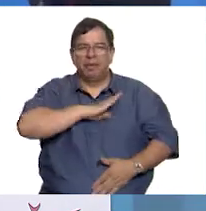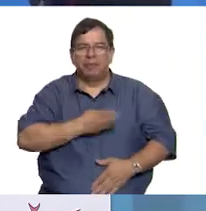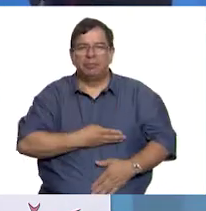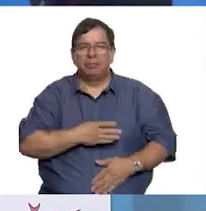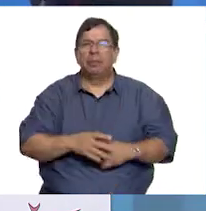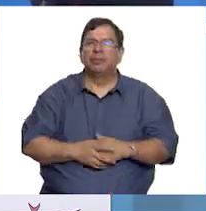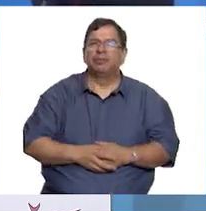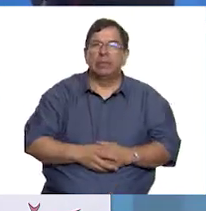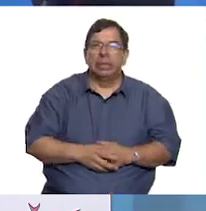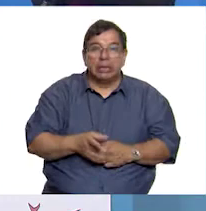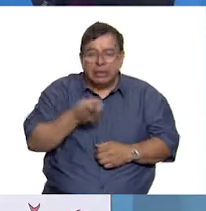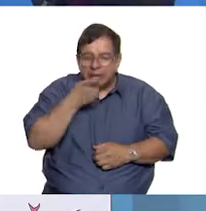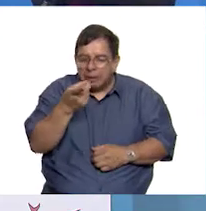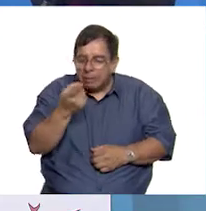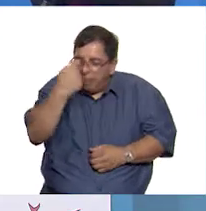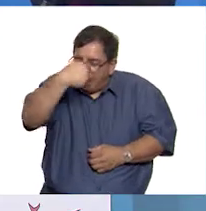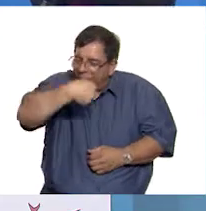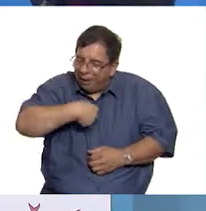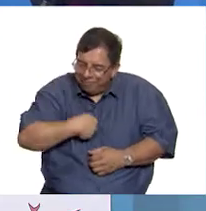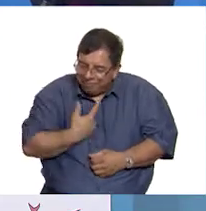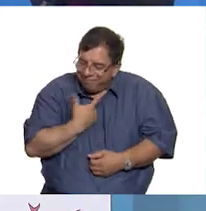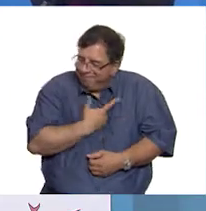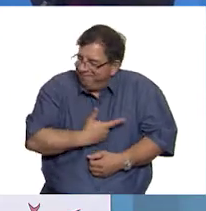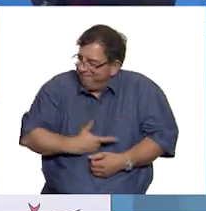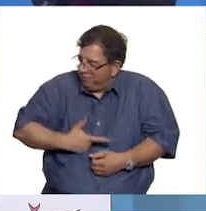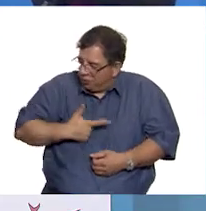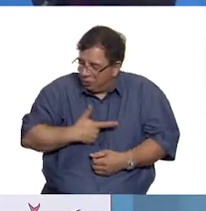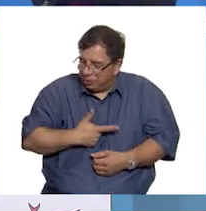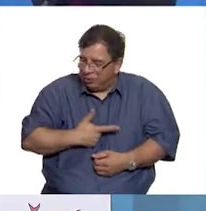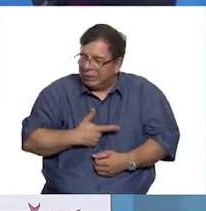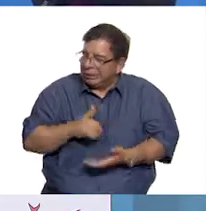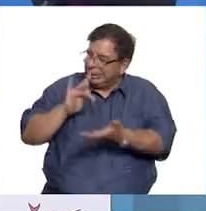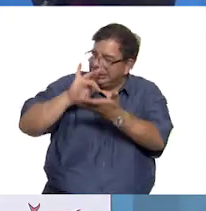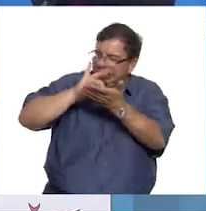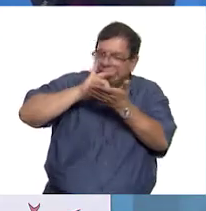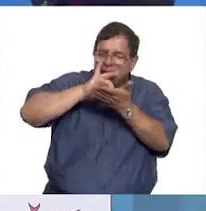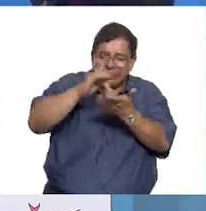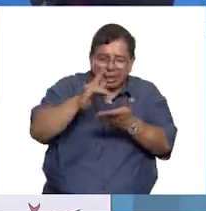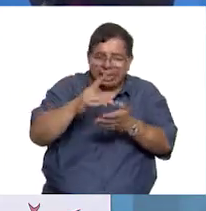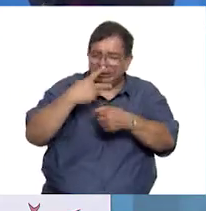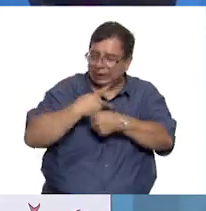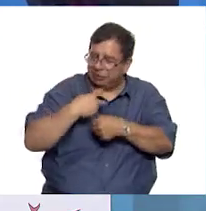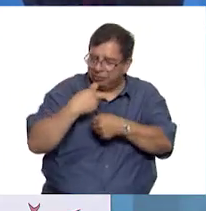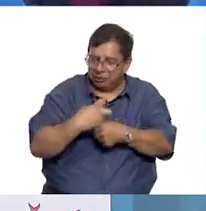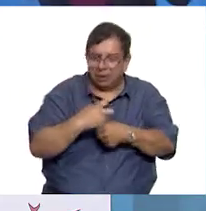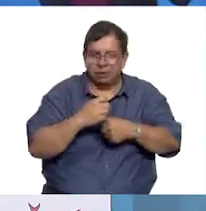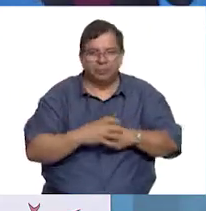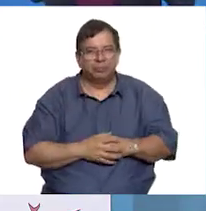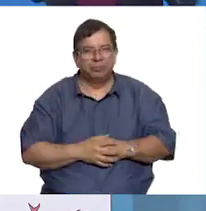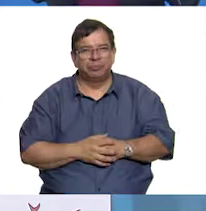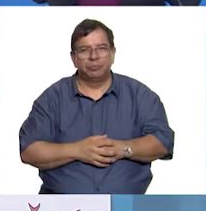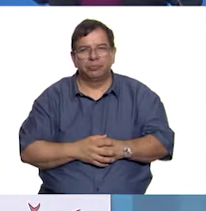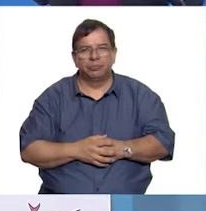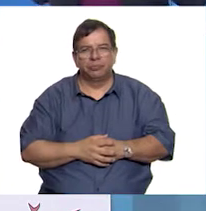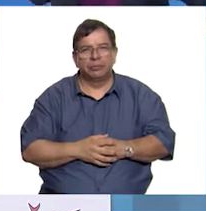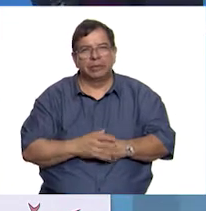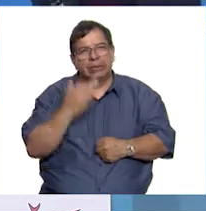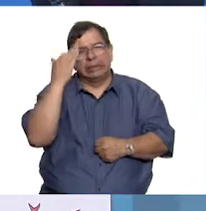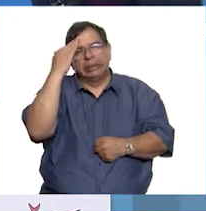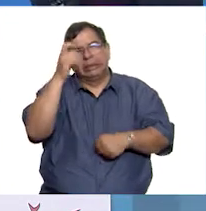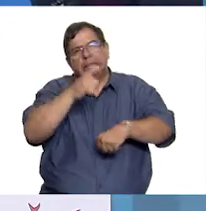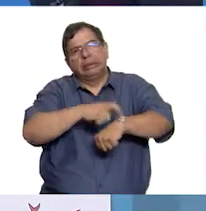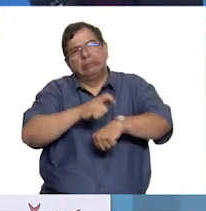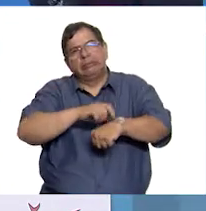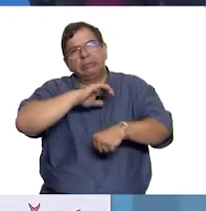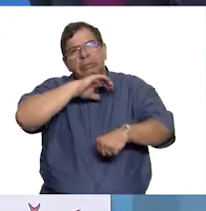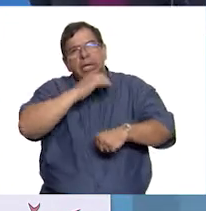Debo deciros que el placer ha sido mío. Os agradezco vuestra invitación. Temo que el tiempo sea